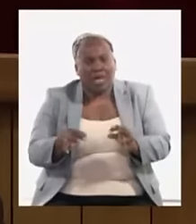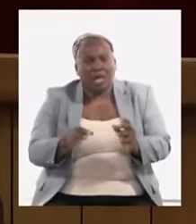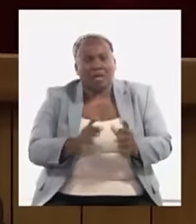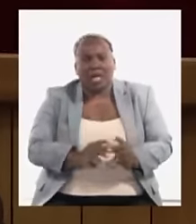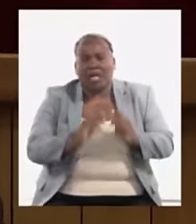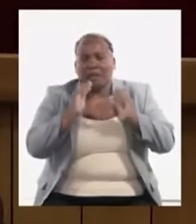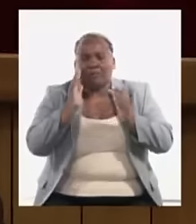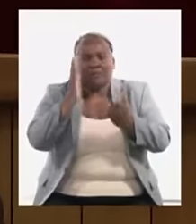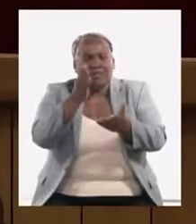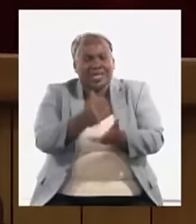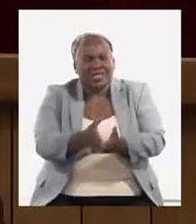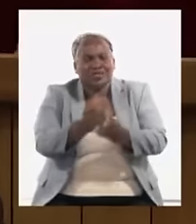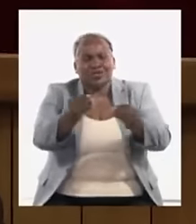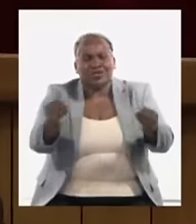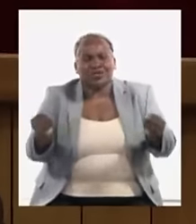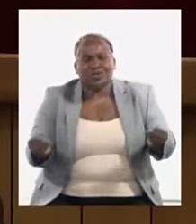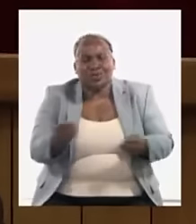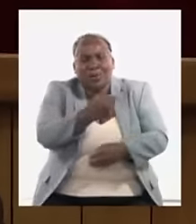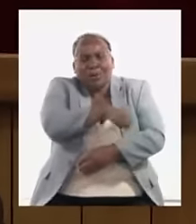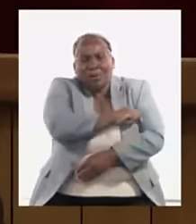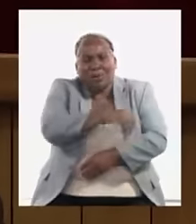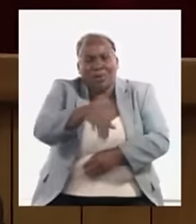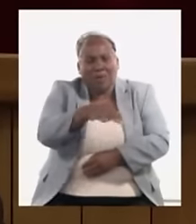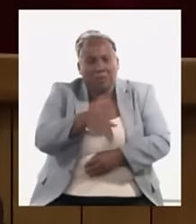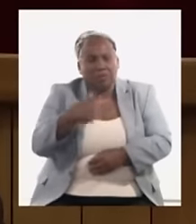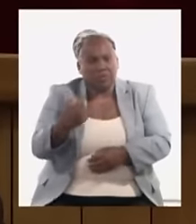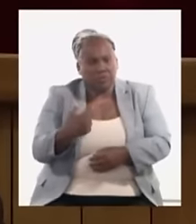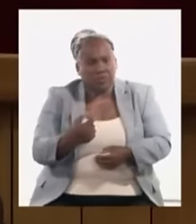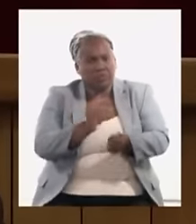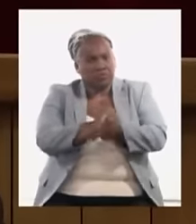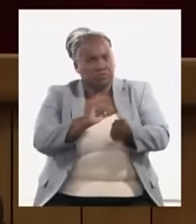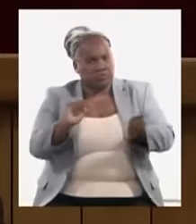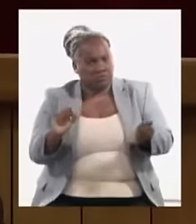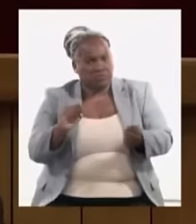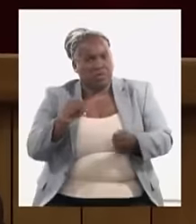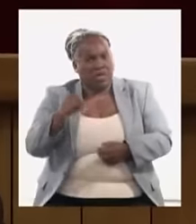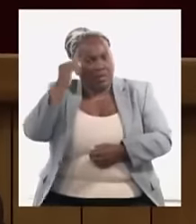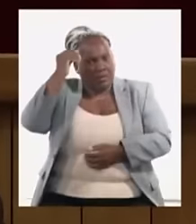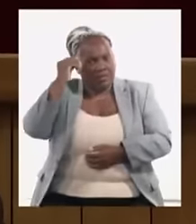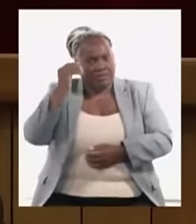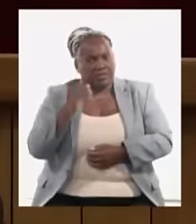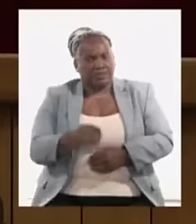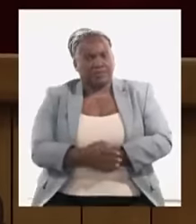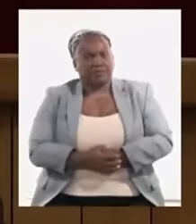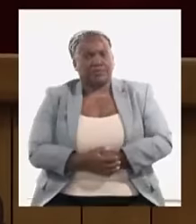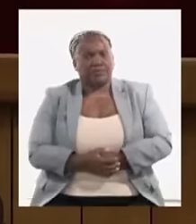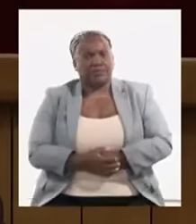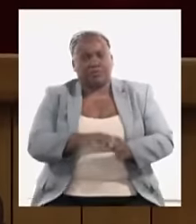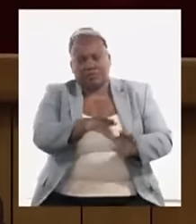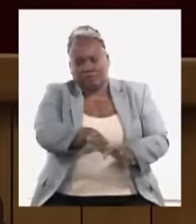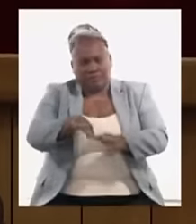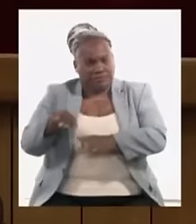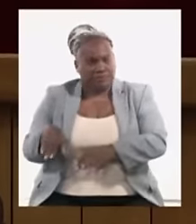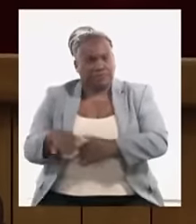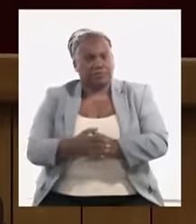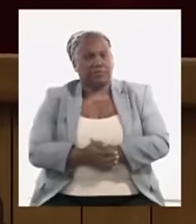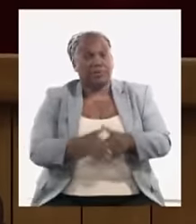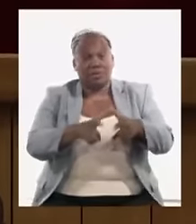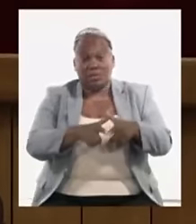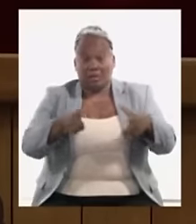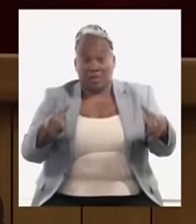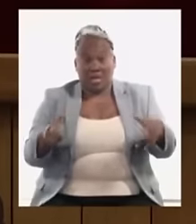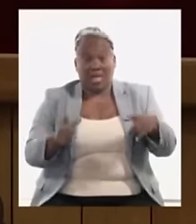a un precio racional y justo estamos abiertos a ese tipo de análisis por otra parte incrementar las